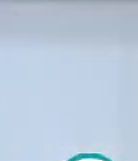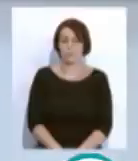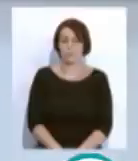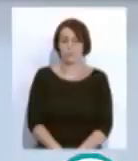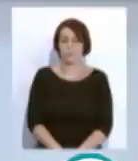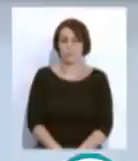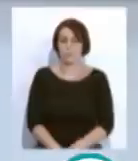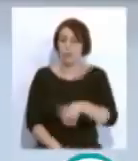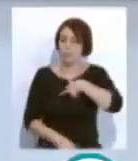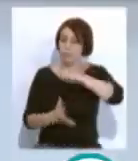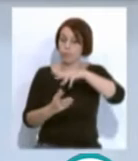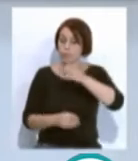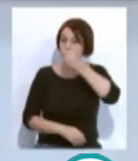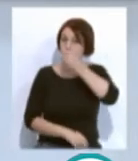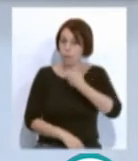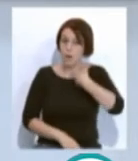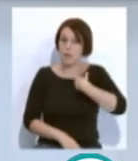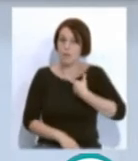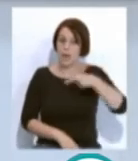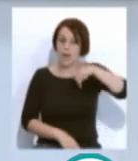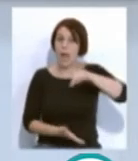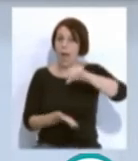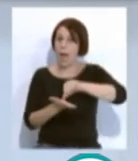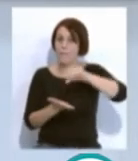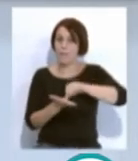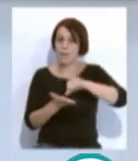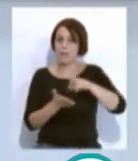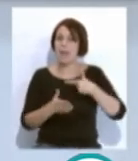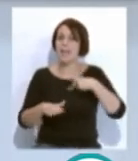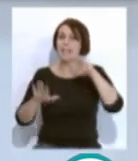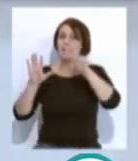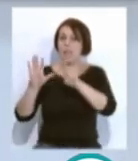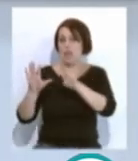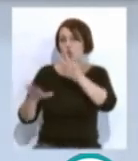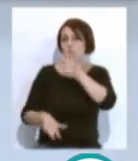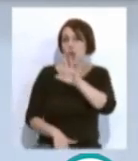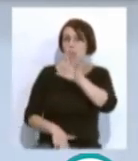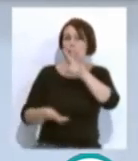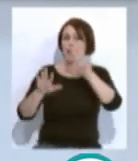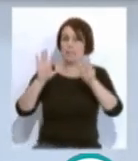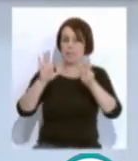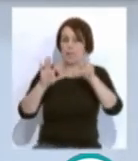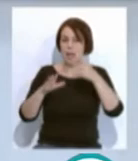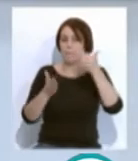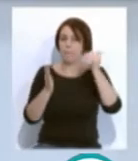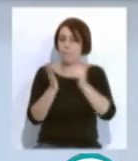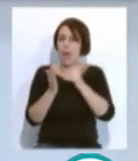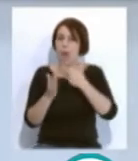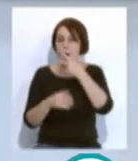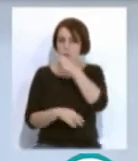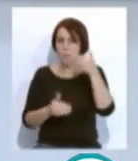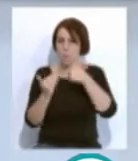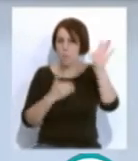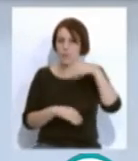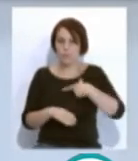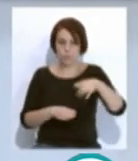Y una buena noticia, un acertante de la capital recibirá 757.165 euros por un premio de